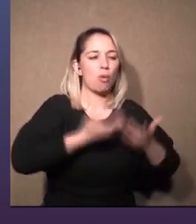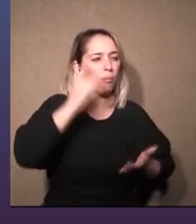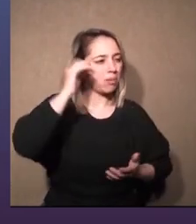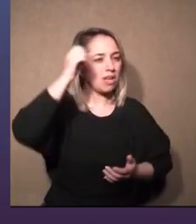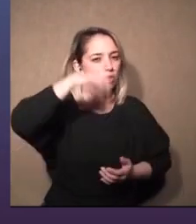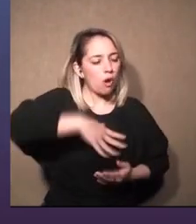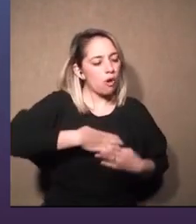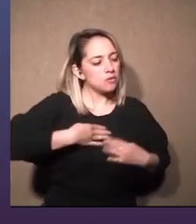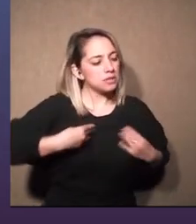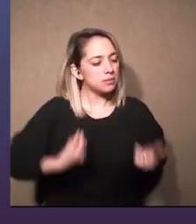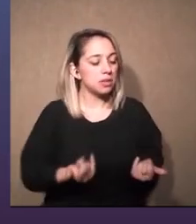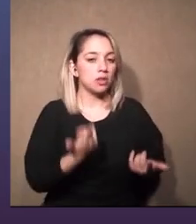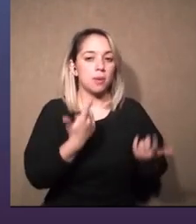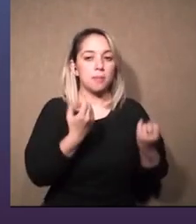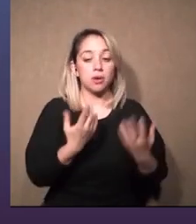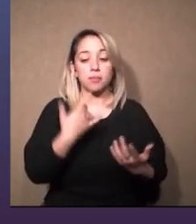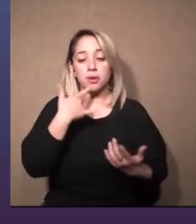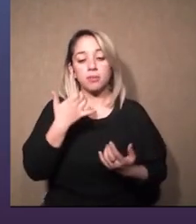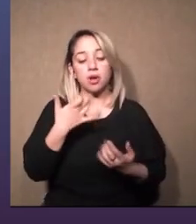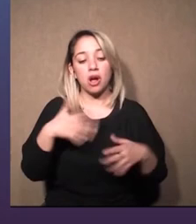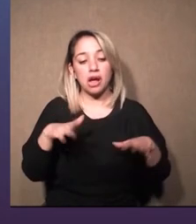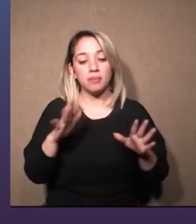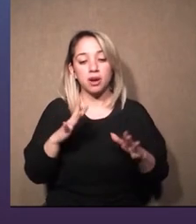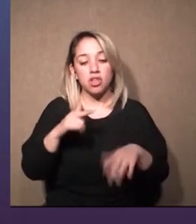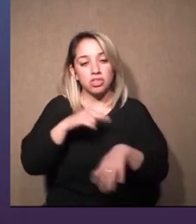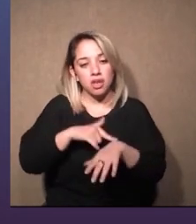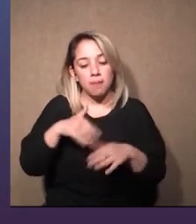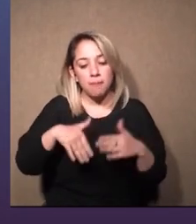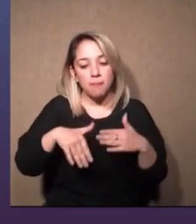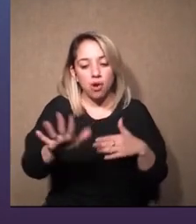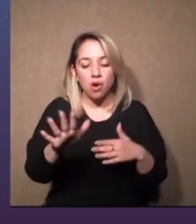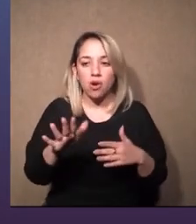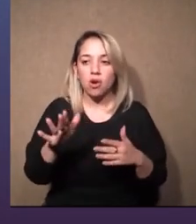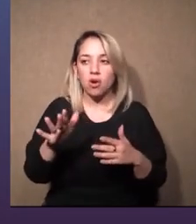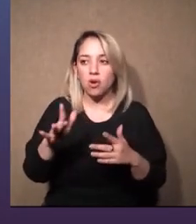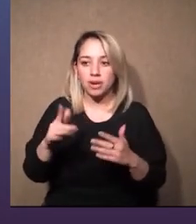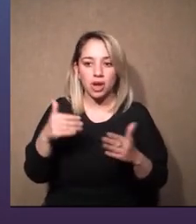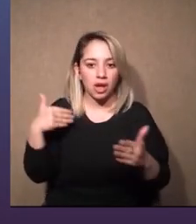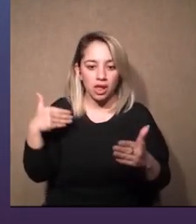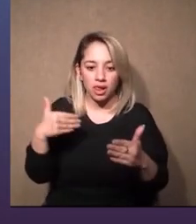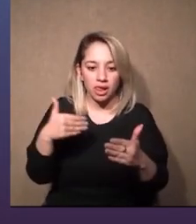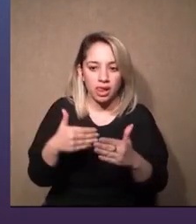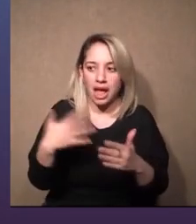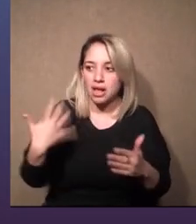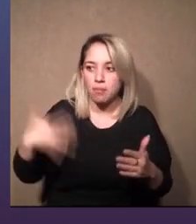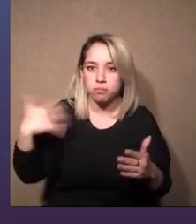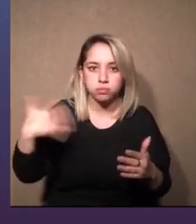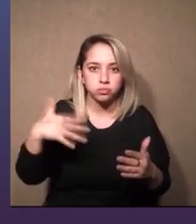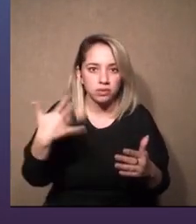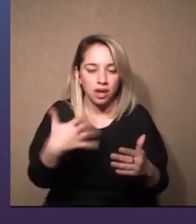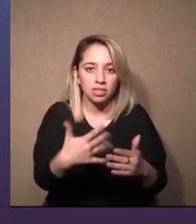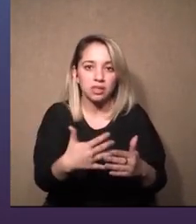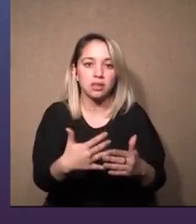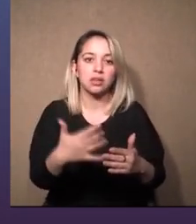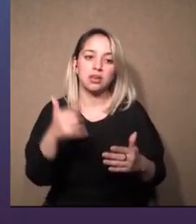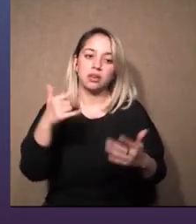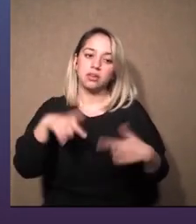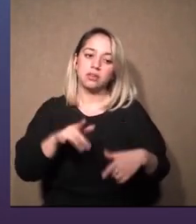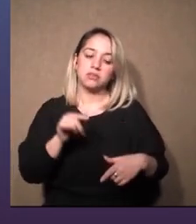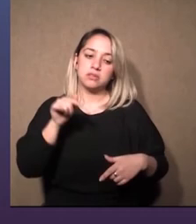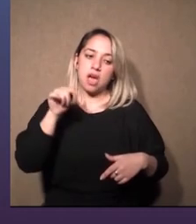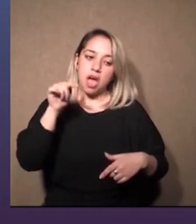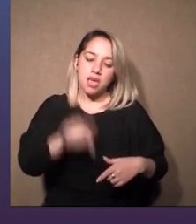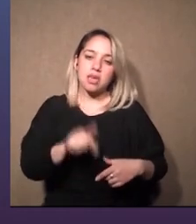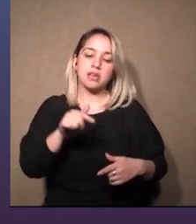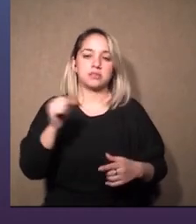en un proceso como decías con el tiempo y entra en unos apuros donde tal qué importante que es poder poner en